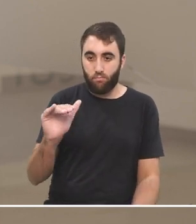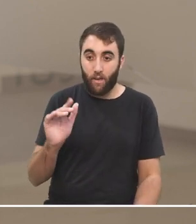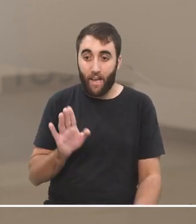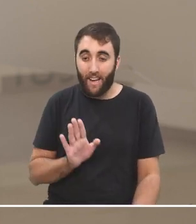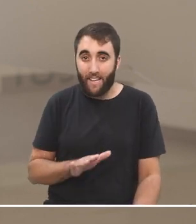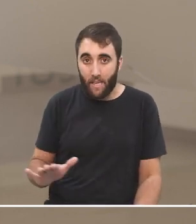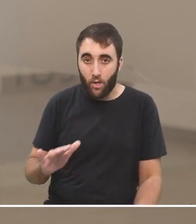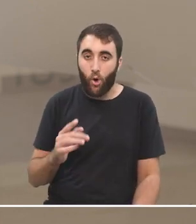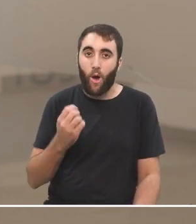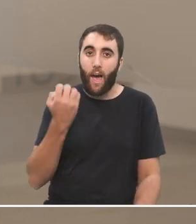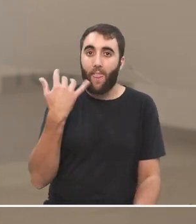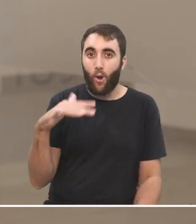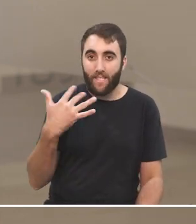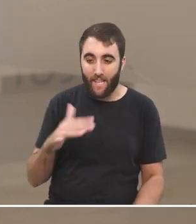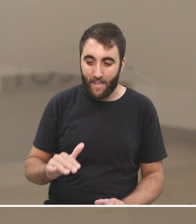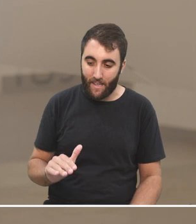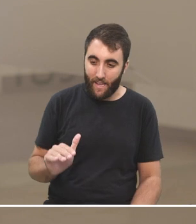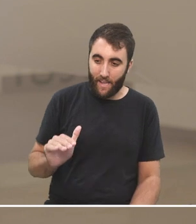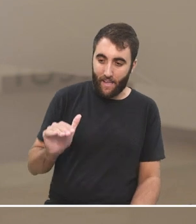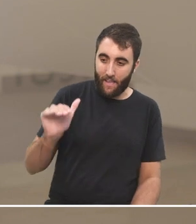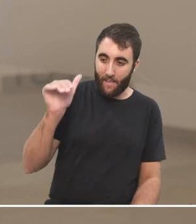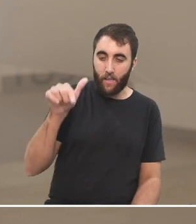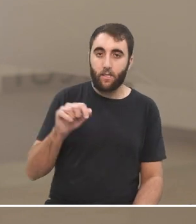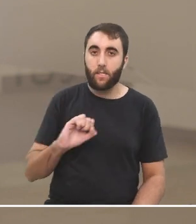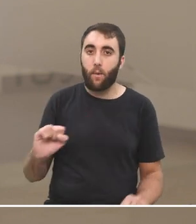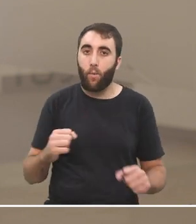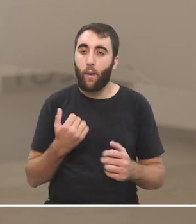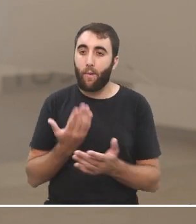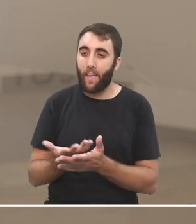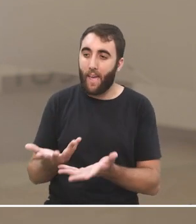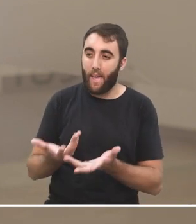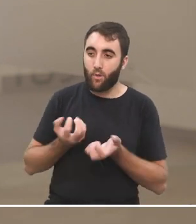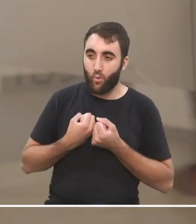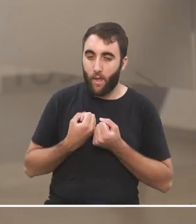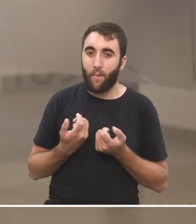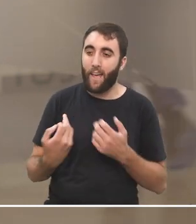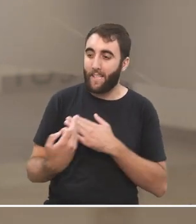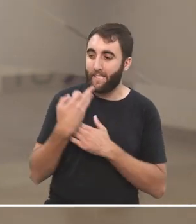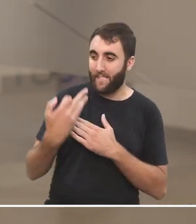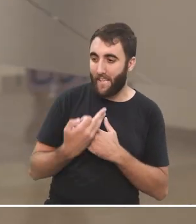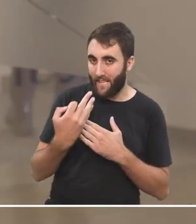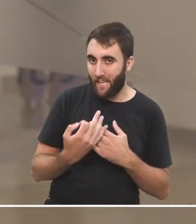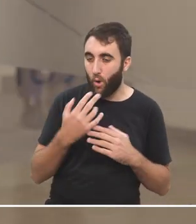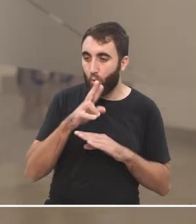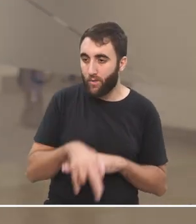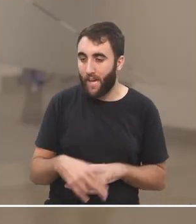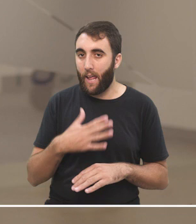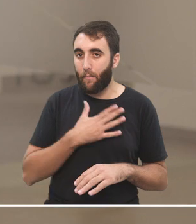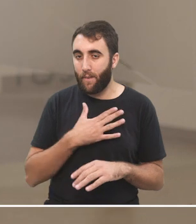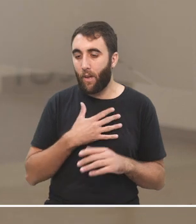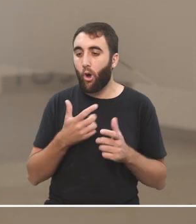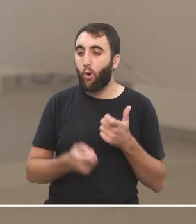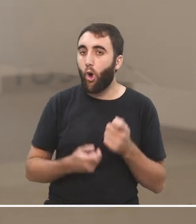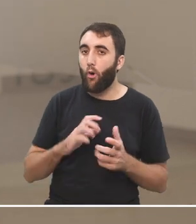niños o adolescentes se les suele pedir ayuda para que nos enseñen a usar los celulares a configurar